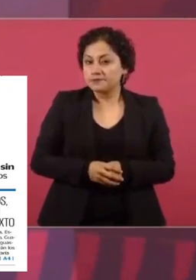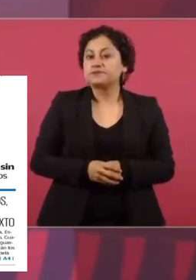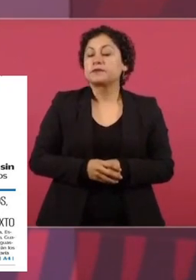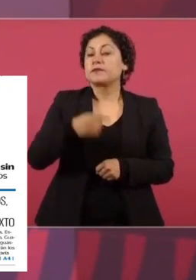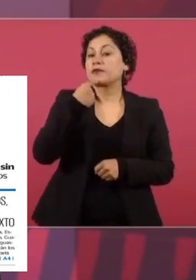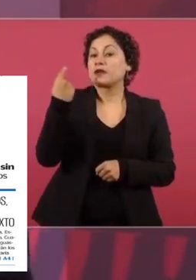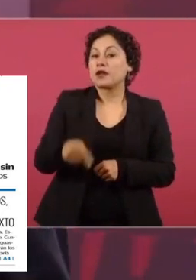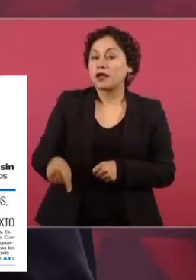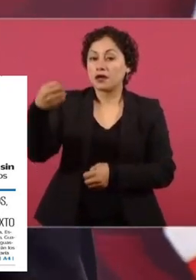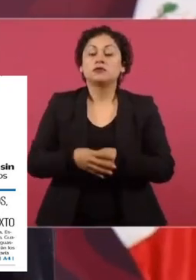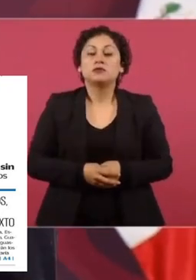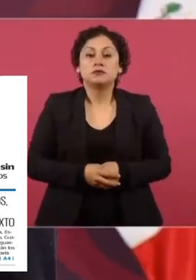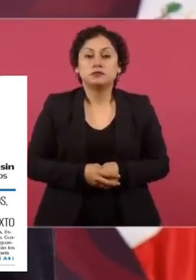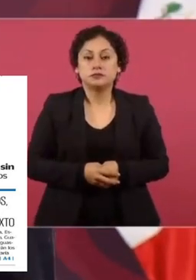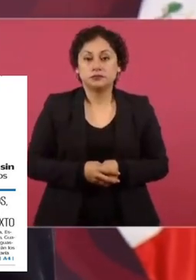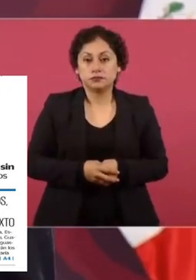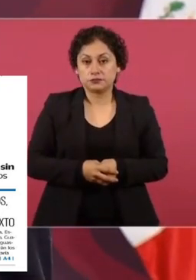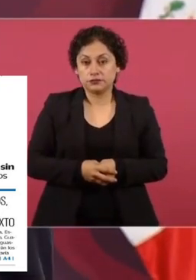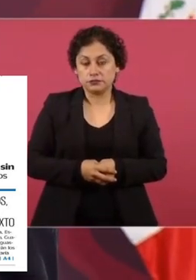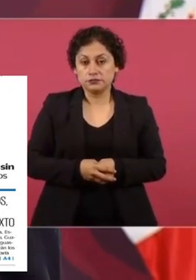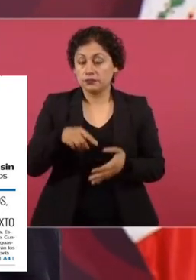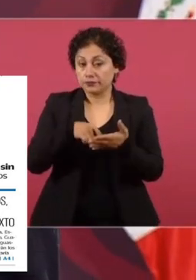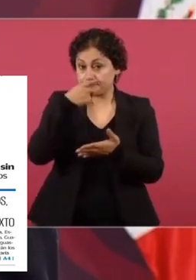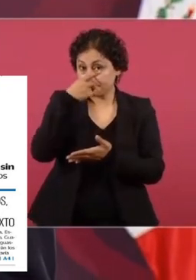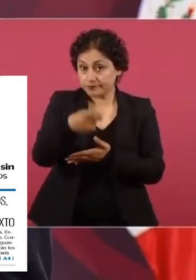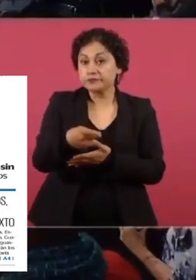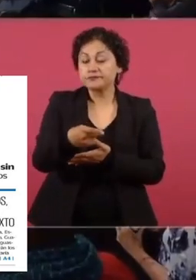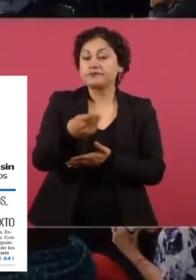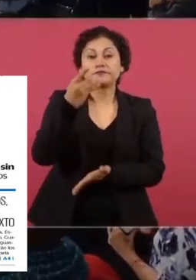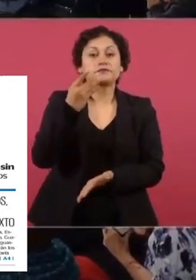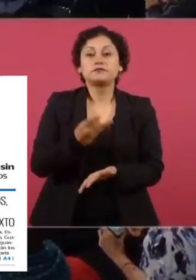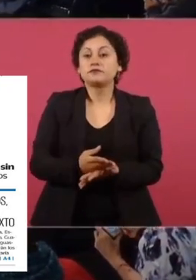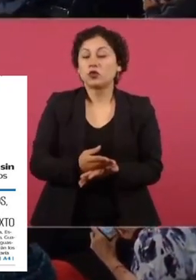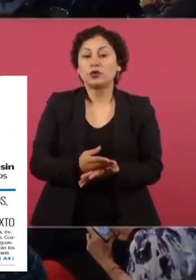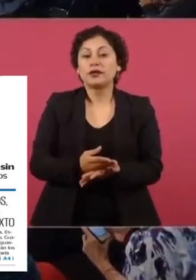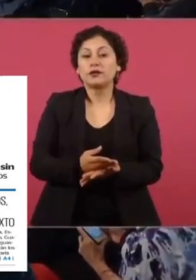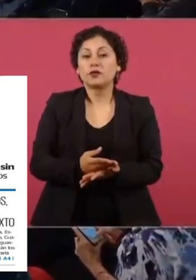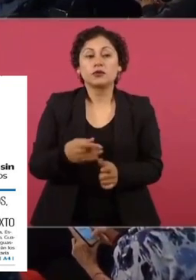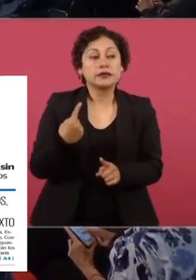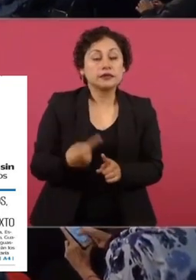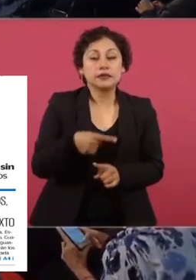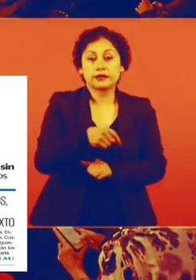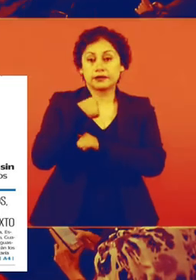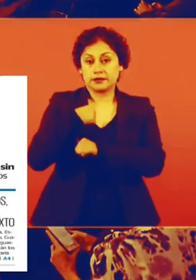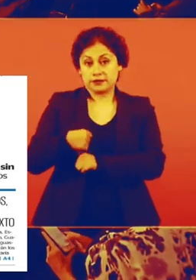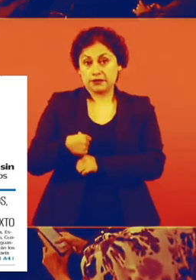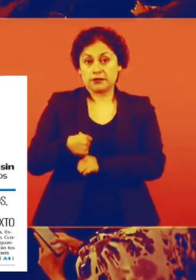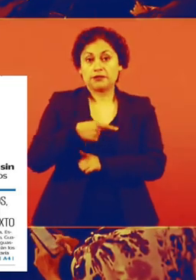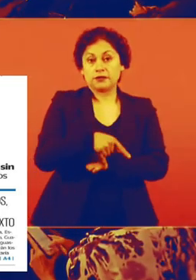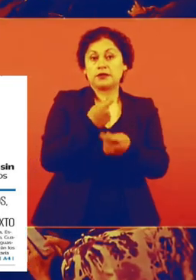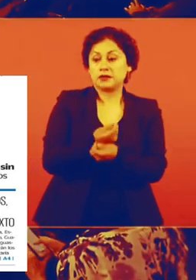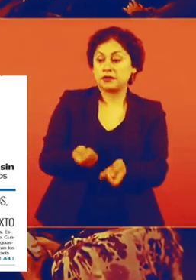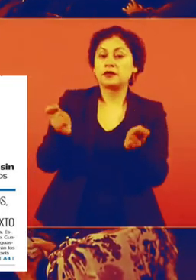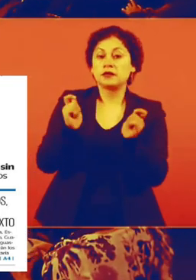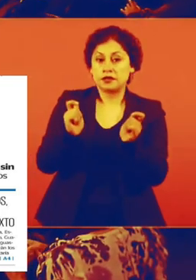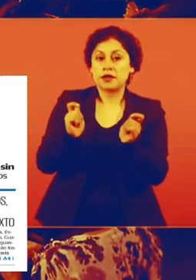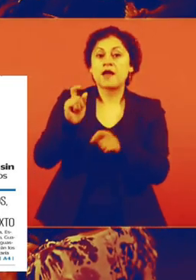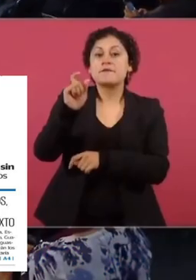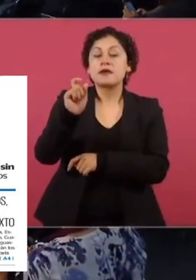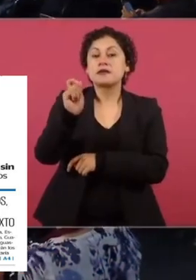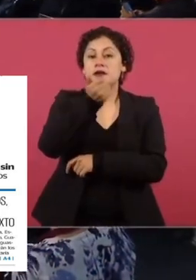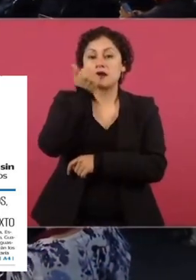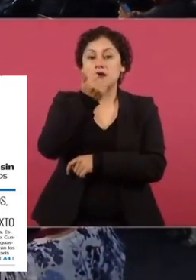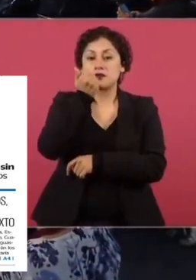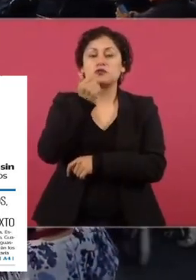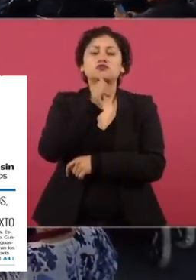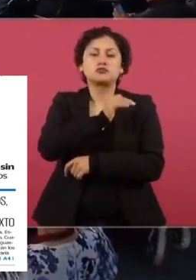amparo sólo obliga a la autoridad a no entregar los libros a 20 estudiantes.